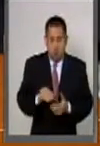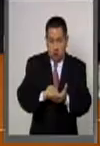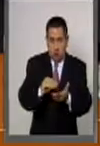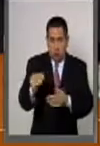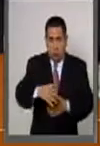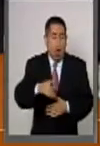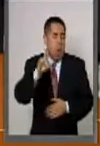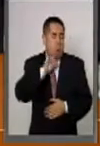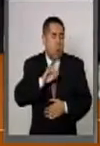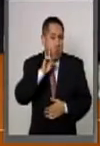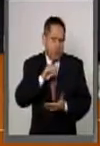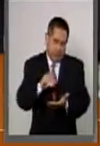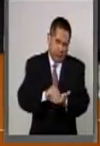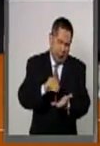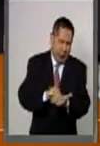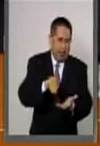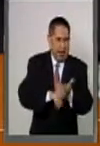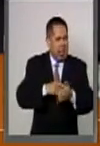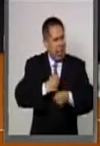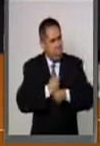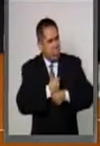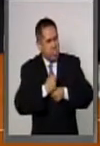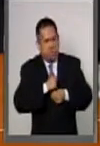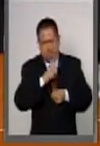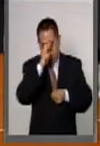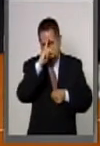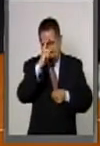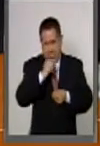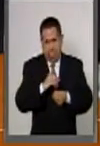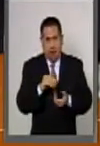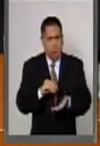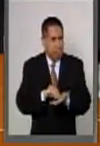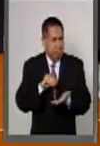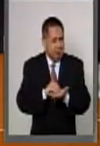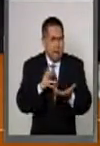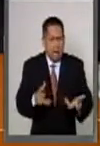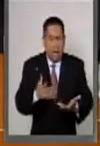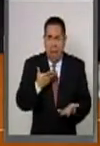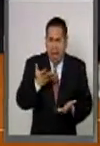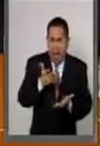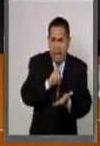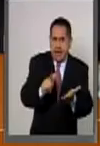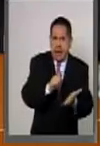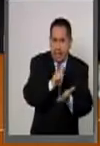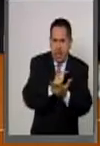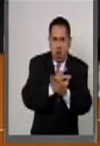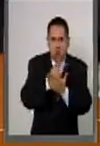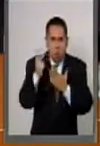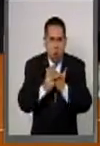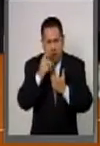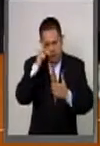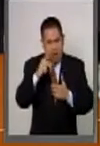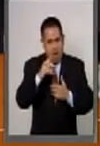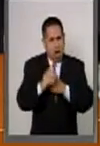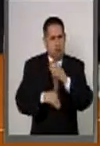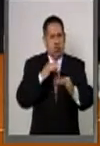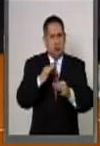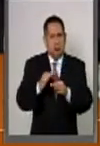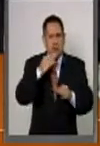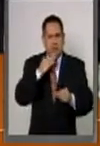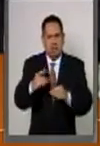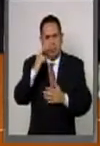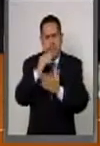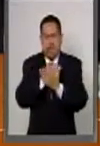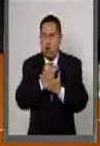sufrimos los embates de la violencia, pese a que actualmente tenemos leyes y programas para combatir la desigualdad de